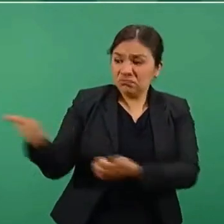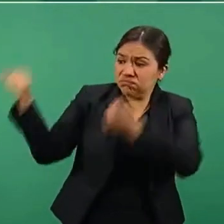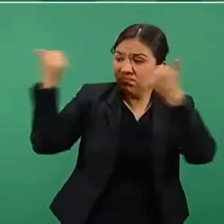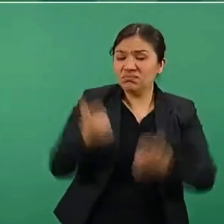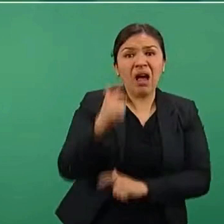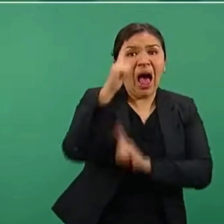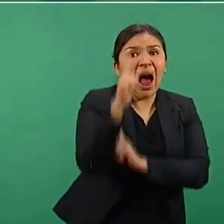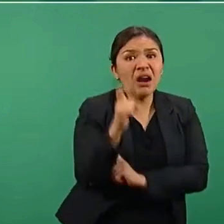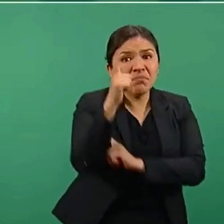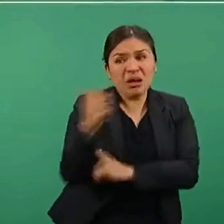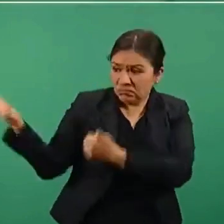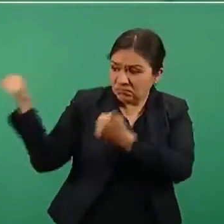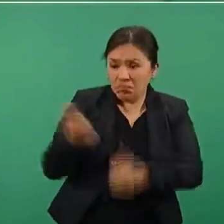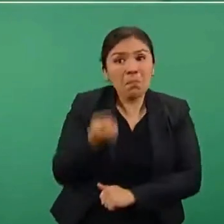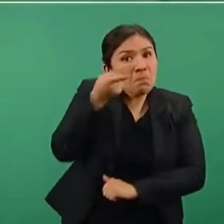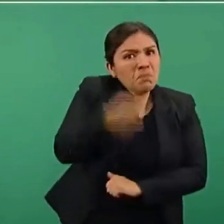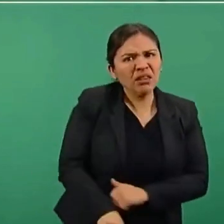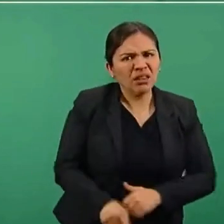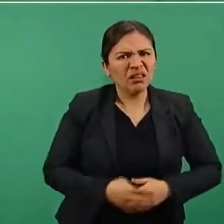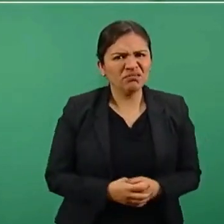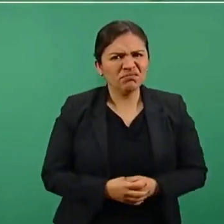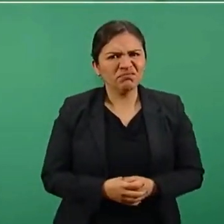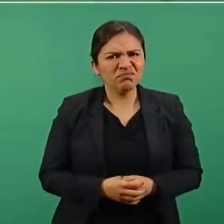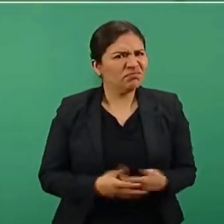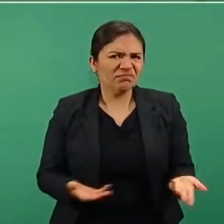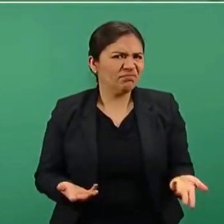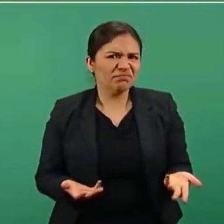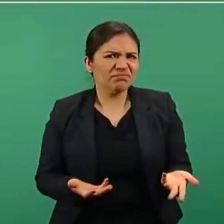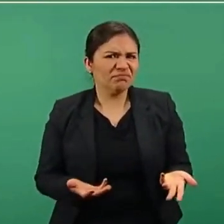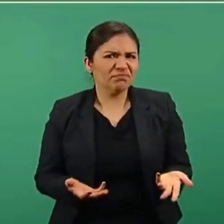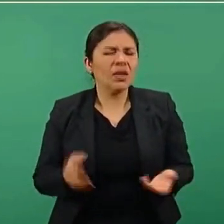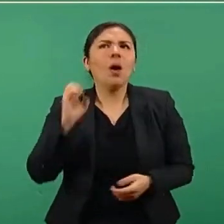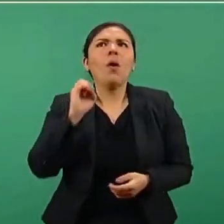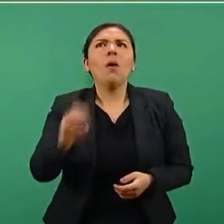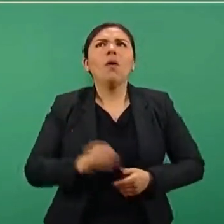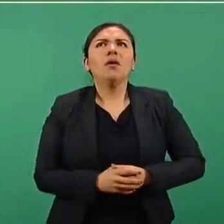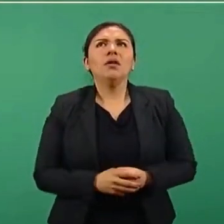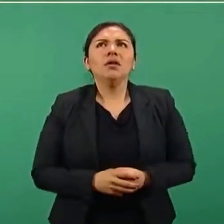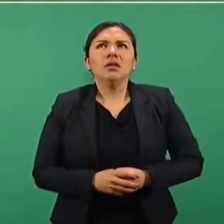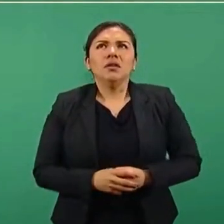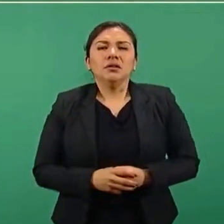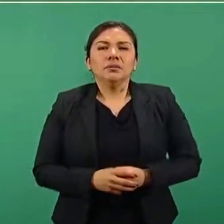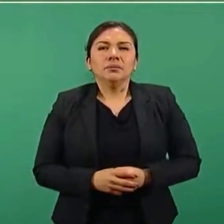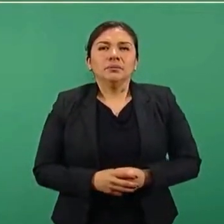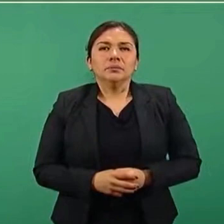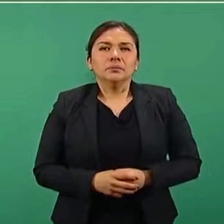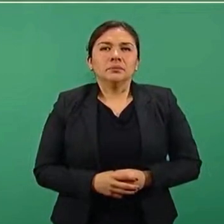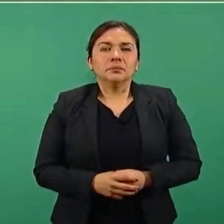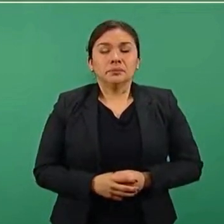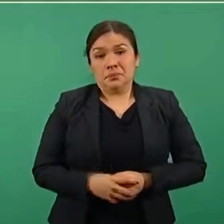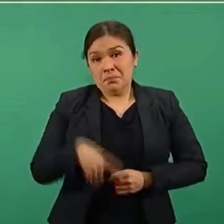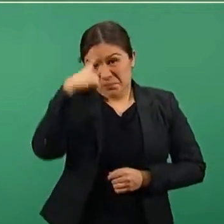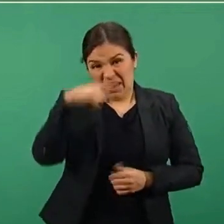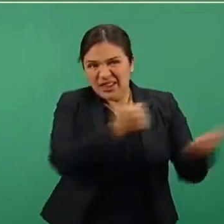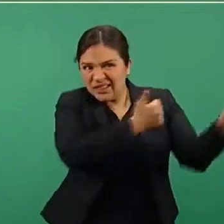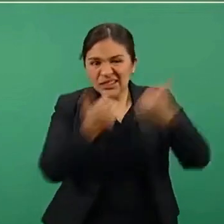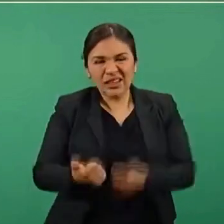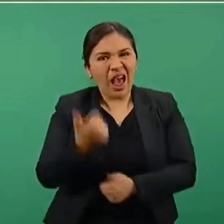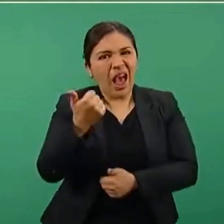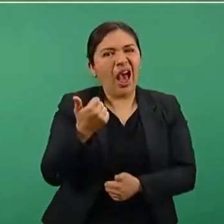para que le lleguen las armas